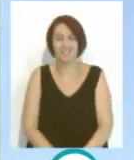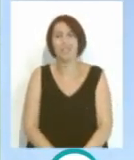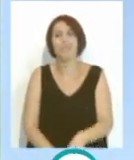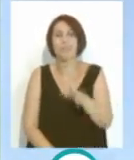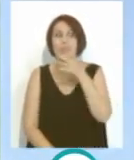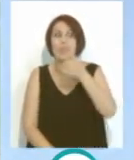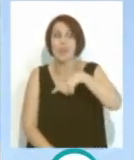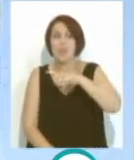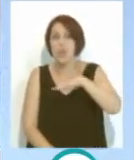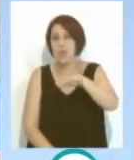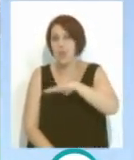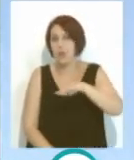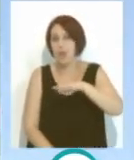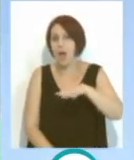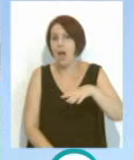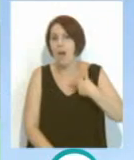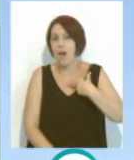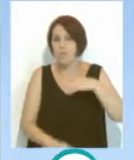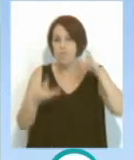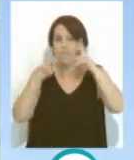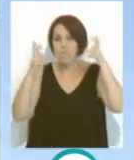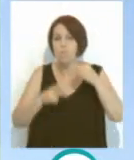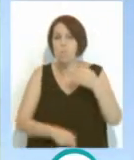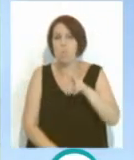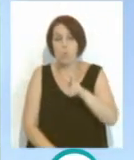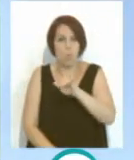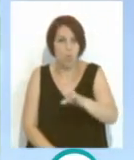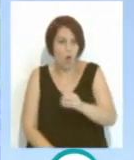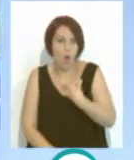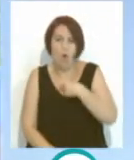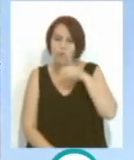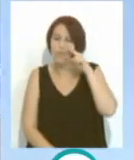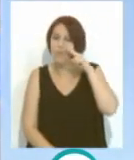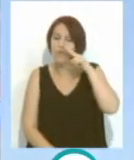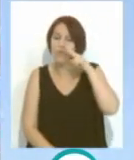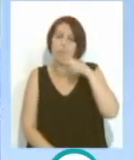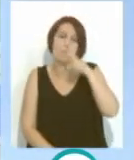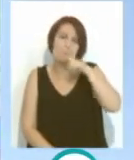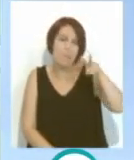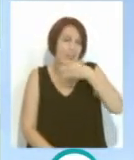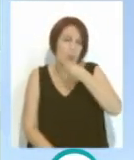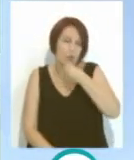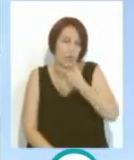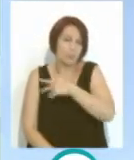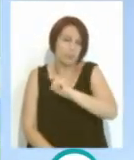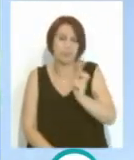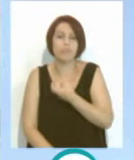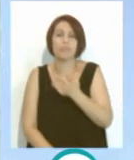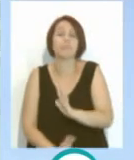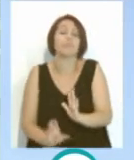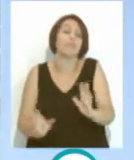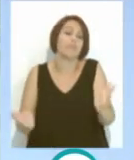Porque ellos están allá por la parte del buzo, la parte de... Vista Hermosa. Vista Hermosa. Sí, pero vamos, tampoco